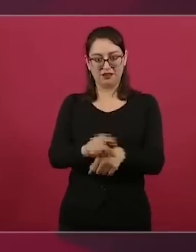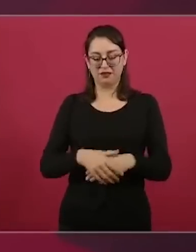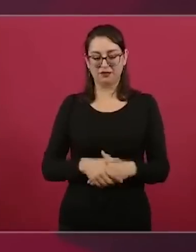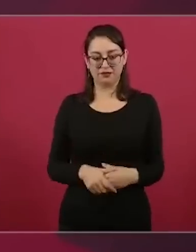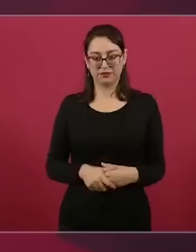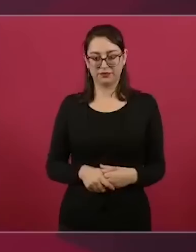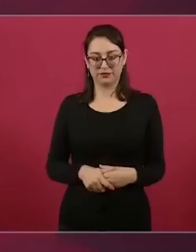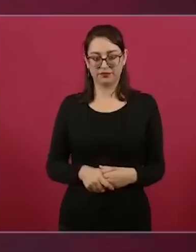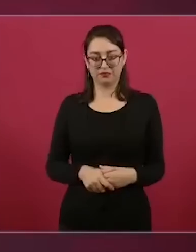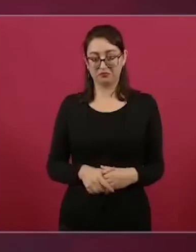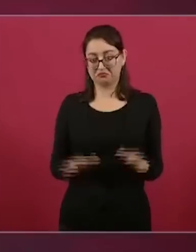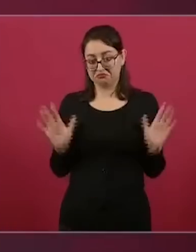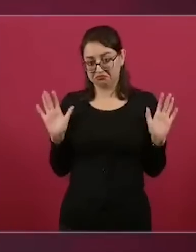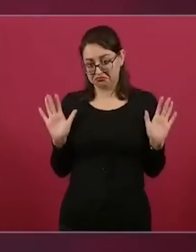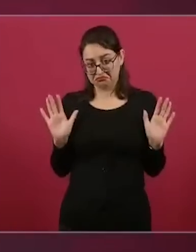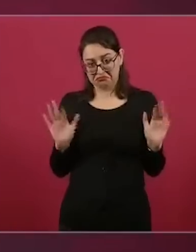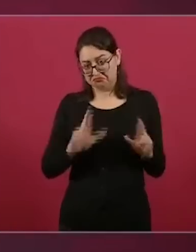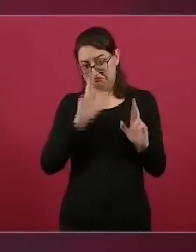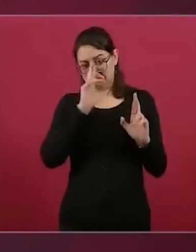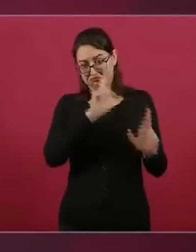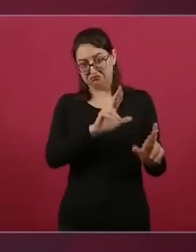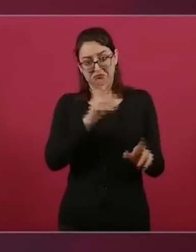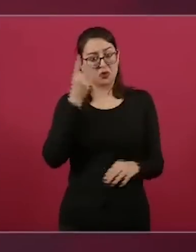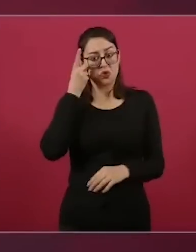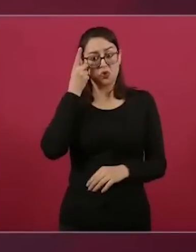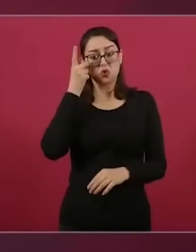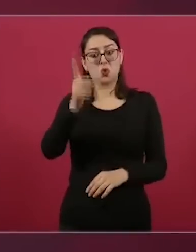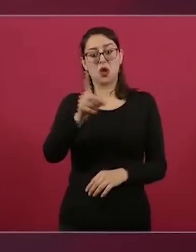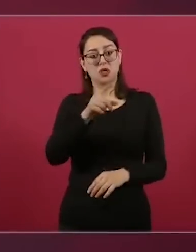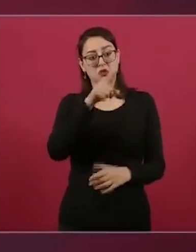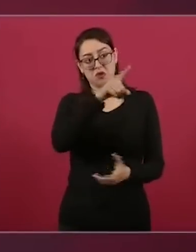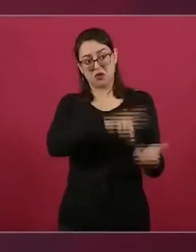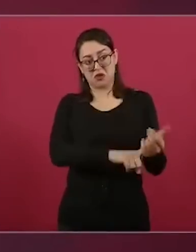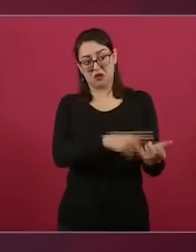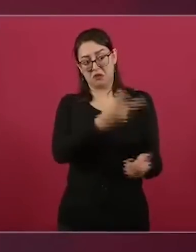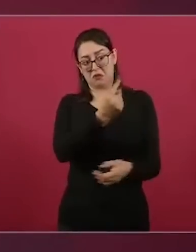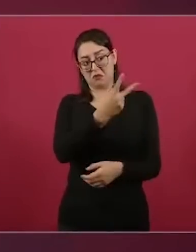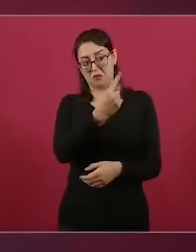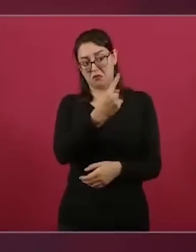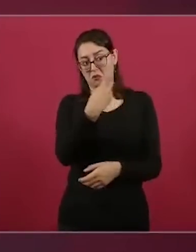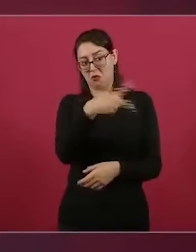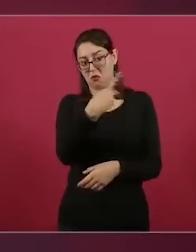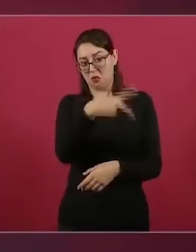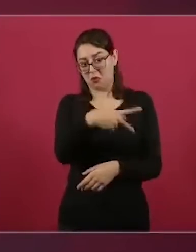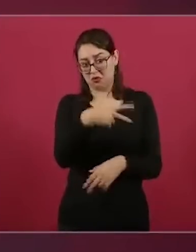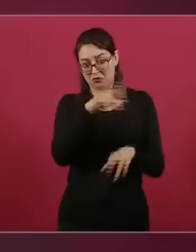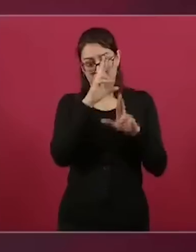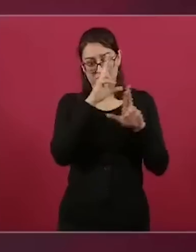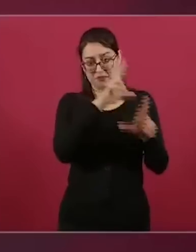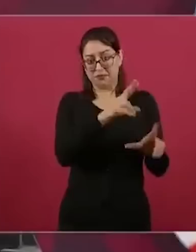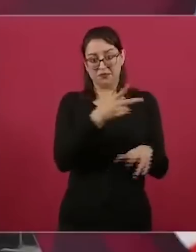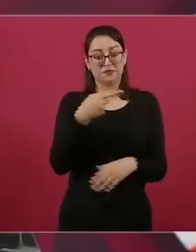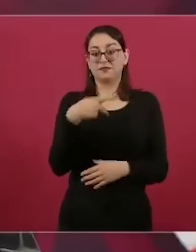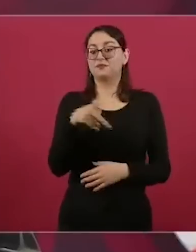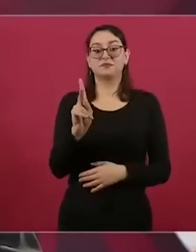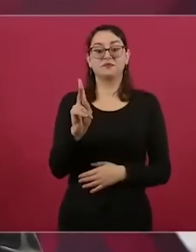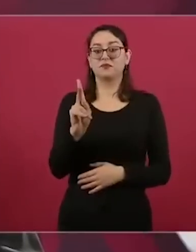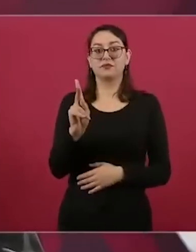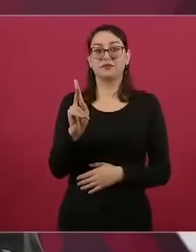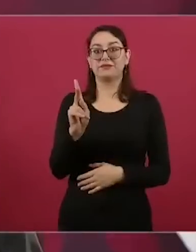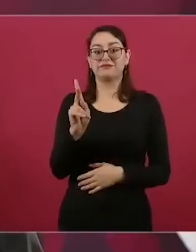pues respeto, pues, al dueño, pero que no es nada más